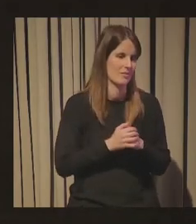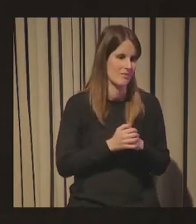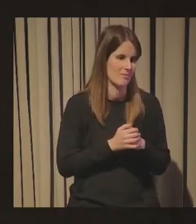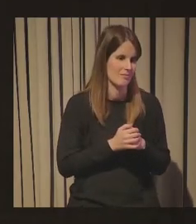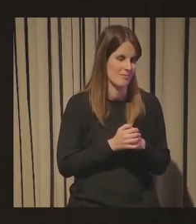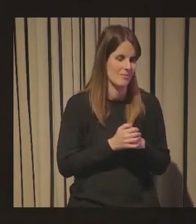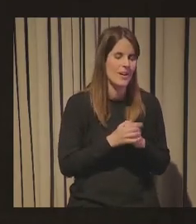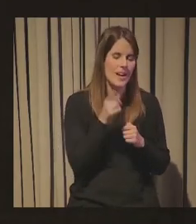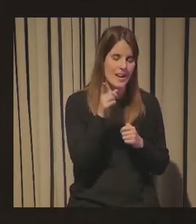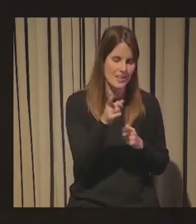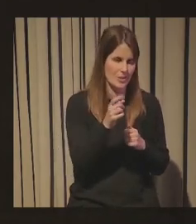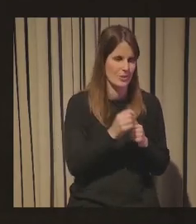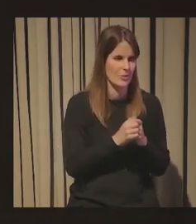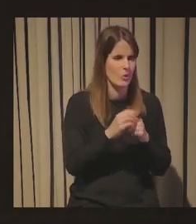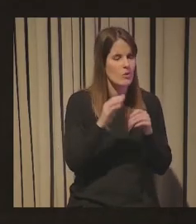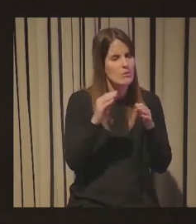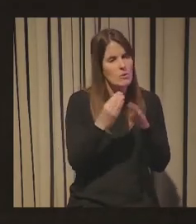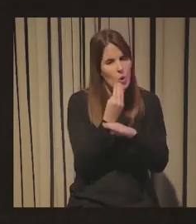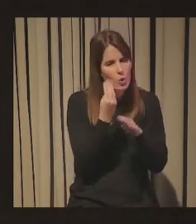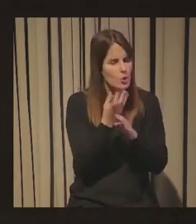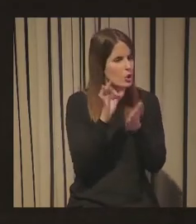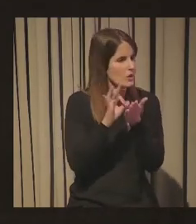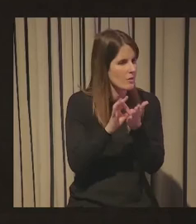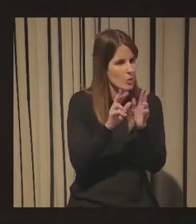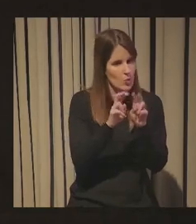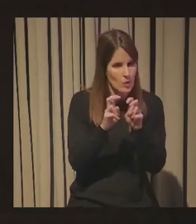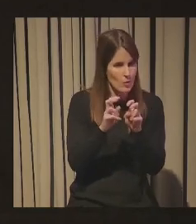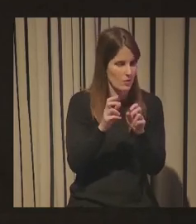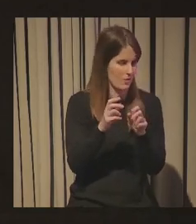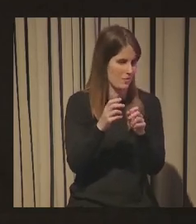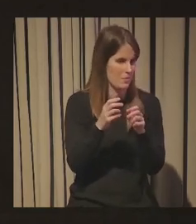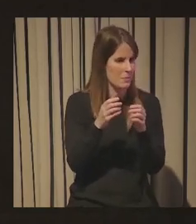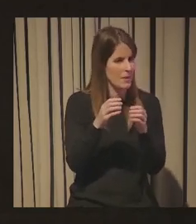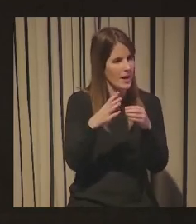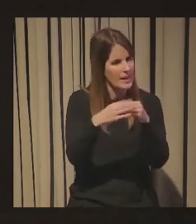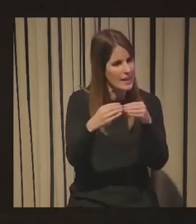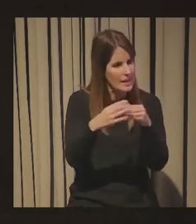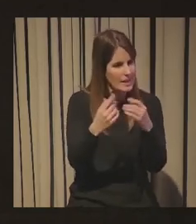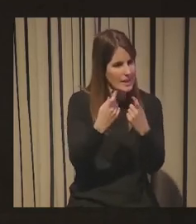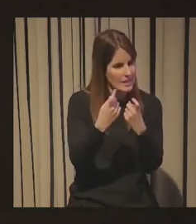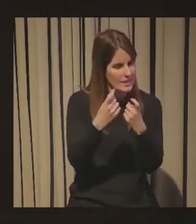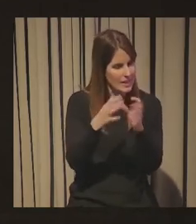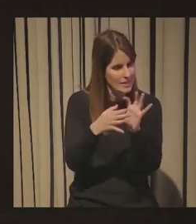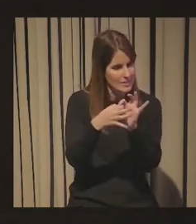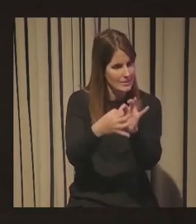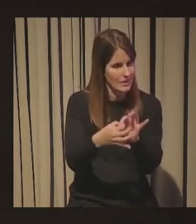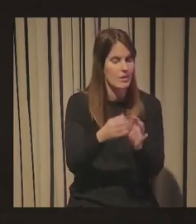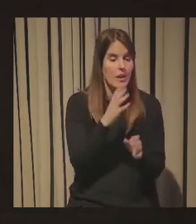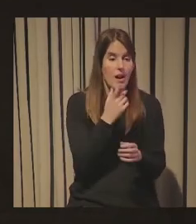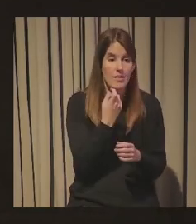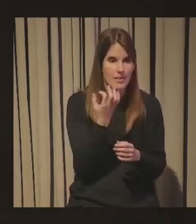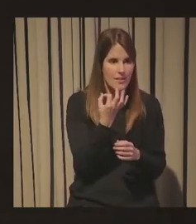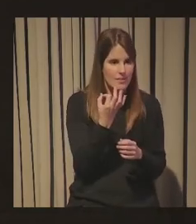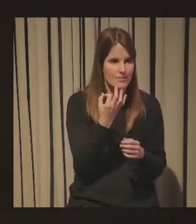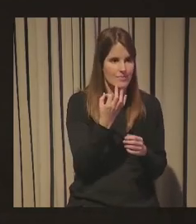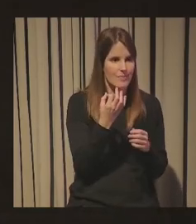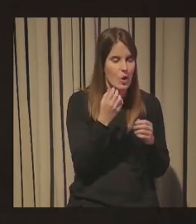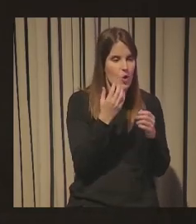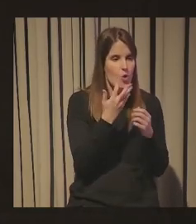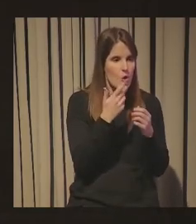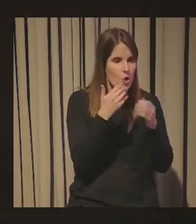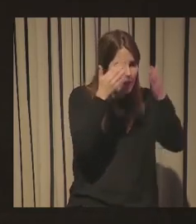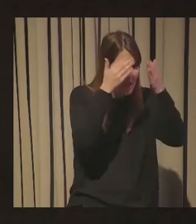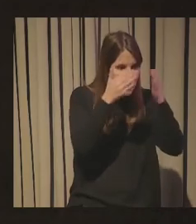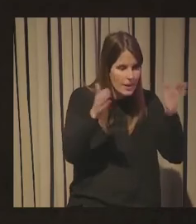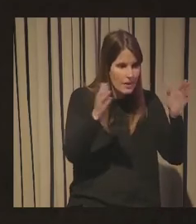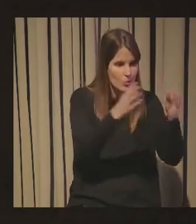valor más diferenciales más cercanas al cliente final y todo eso pasa por entender mejor lo que sucede en tu entorno y lo que